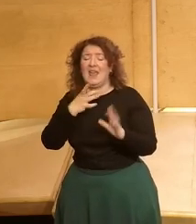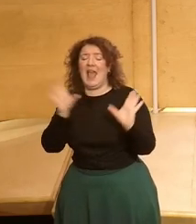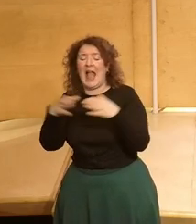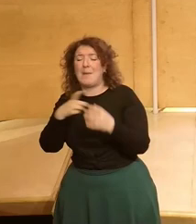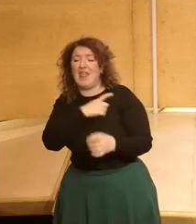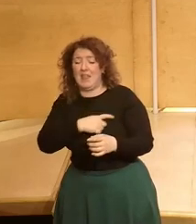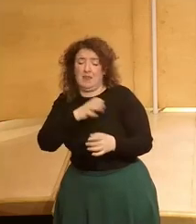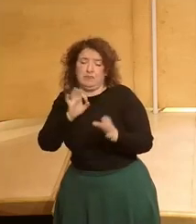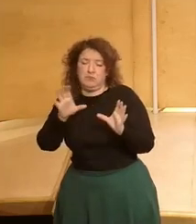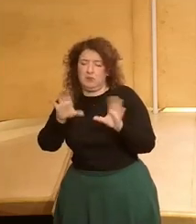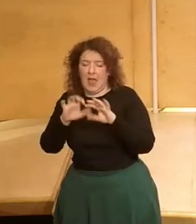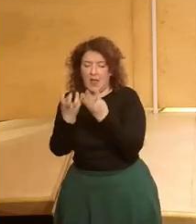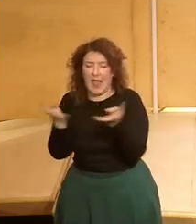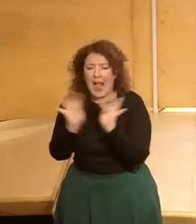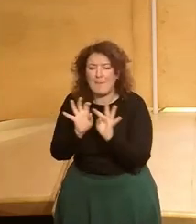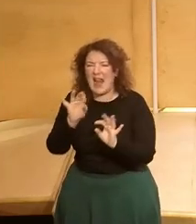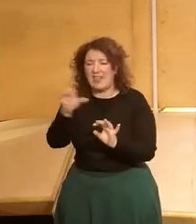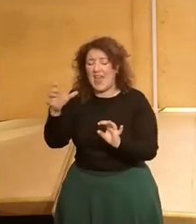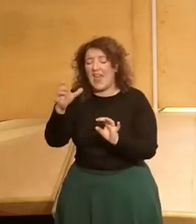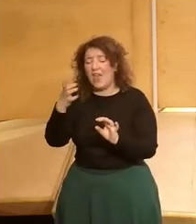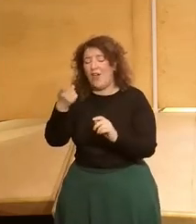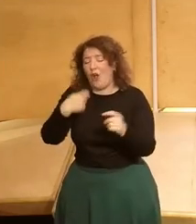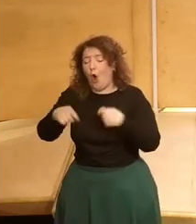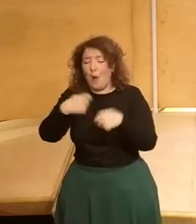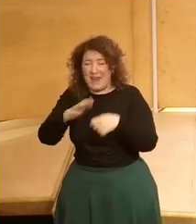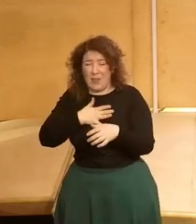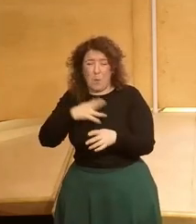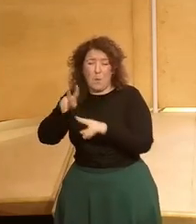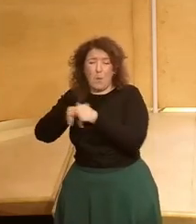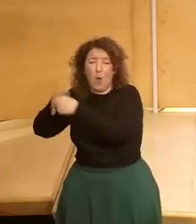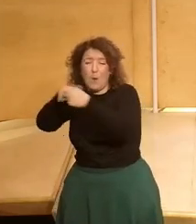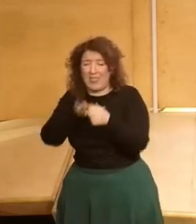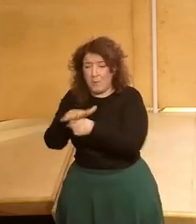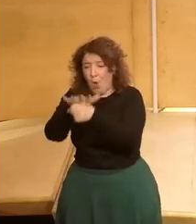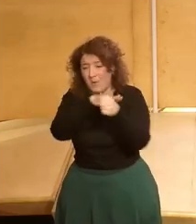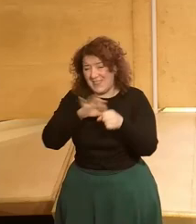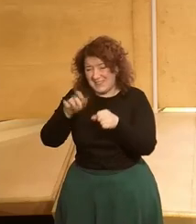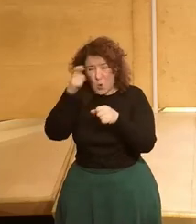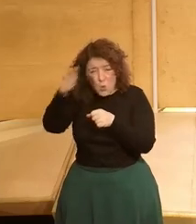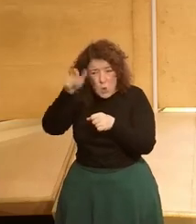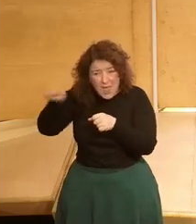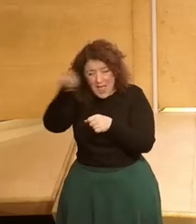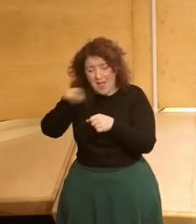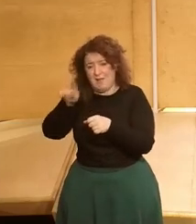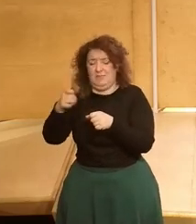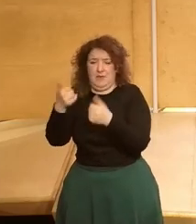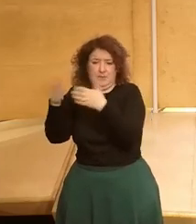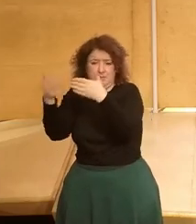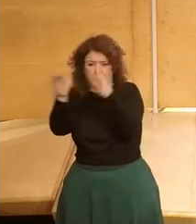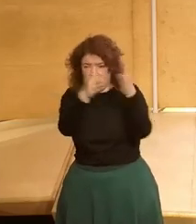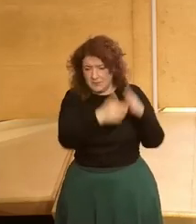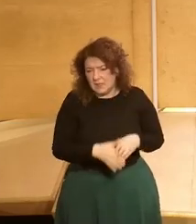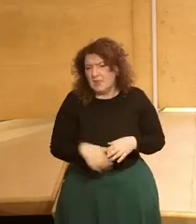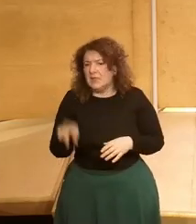llegar desde la provincia a también el ámbito rural es verdad que es un proceso que se está desplegando